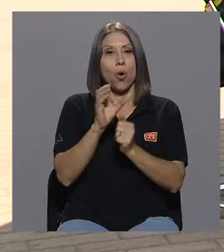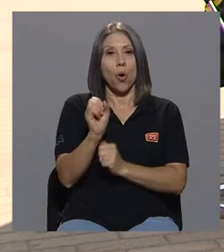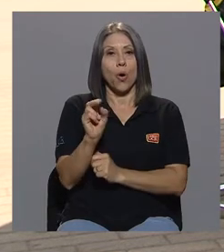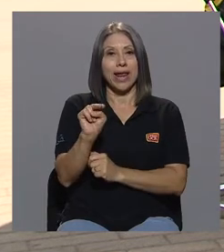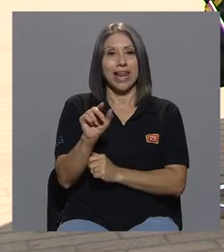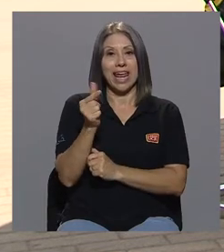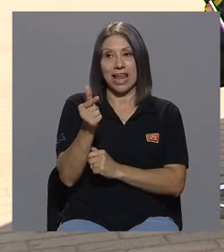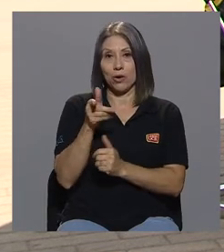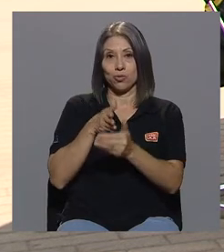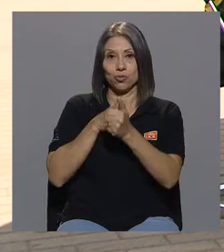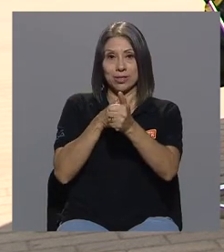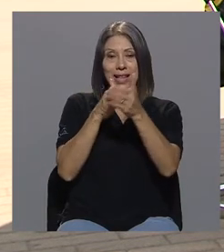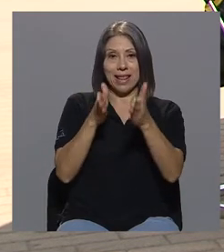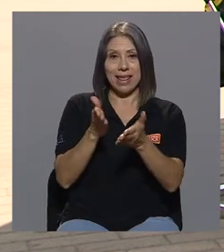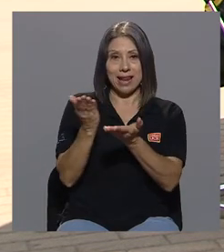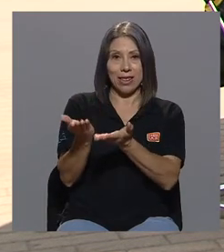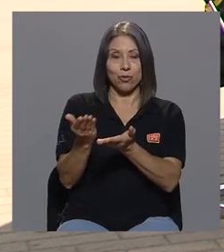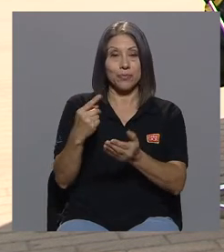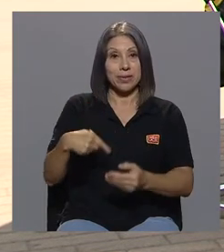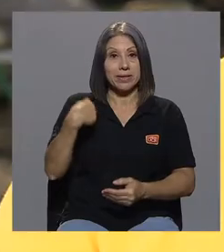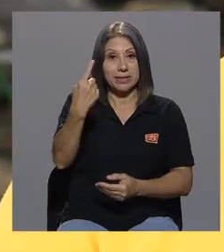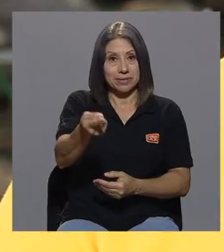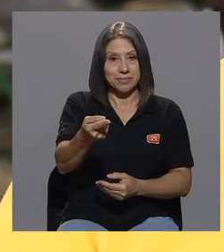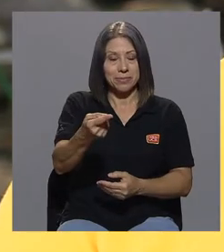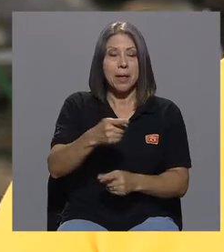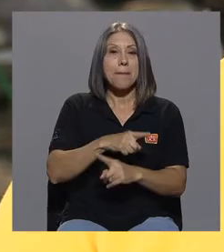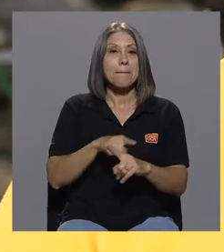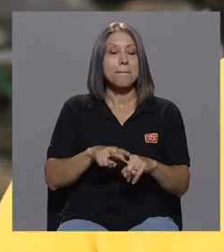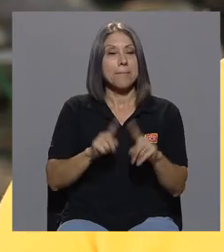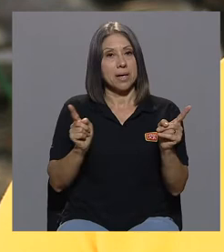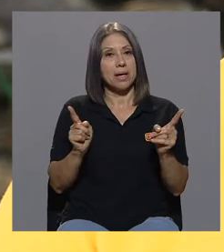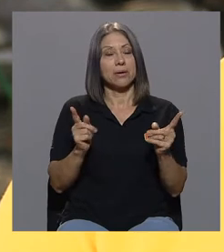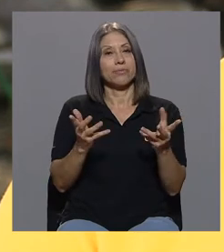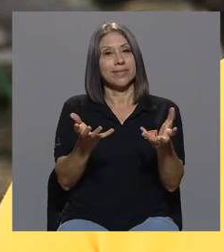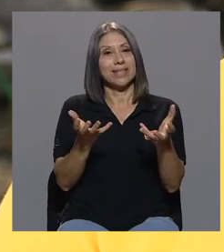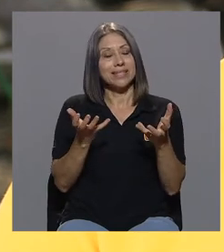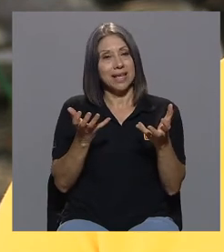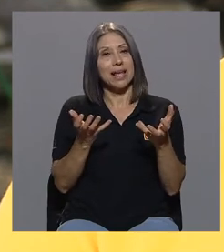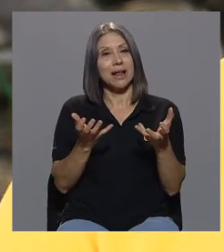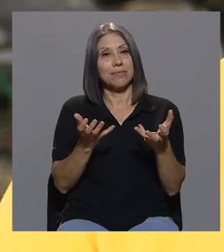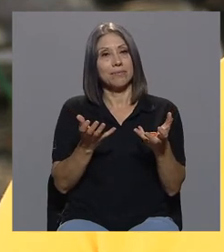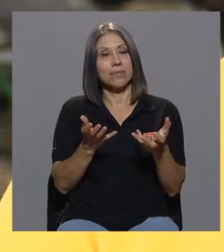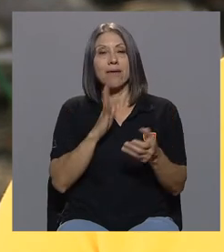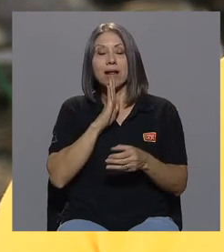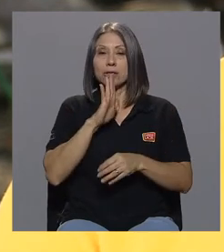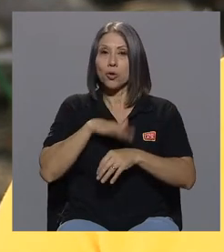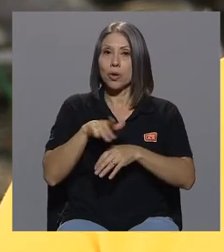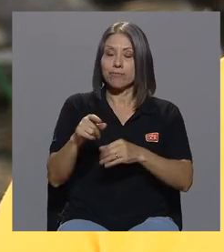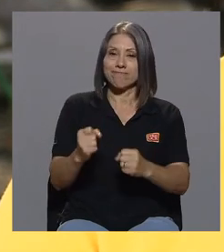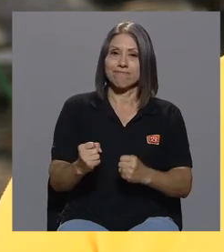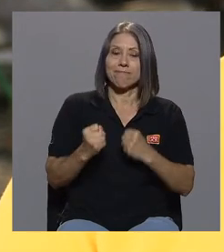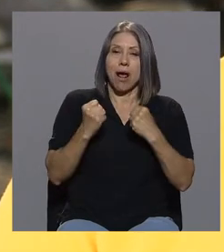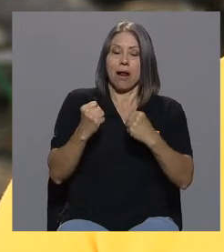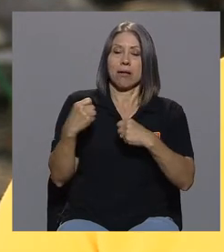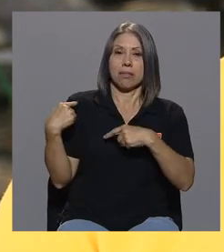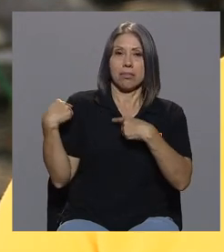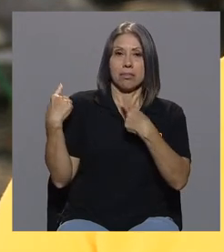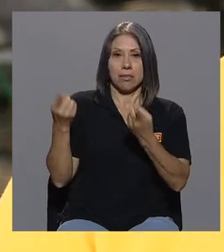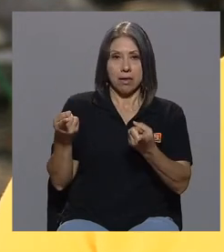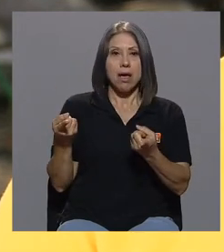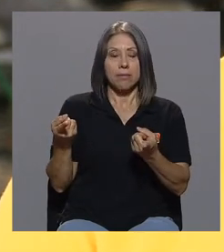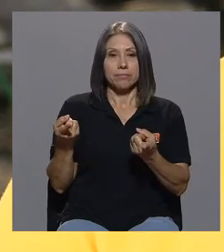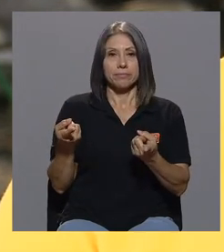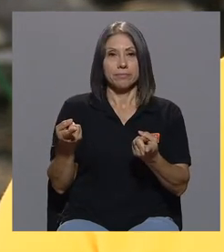usted en el siguiente bloque pero más allá de eso quisiera destacar esa gran valentía que usted ha venido teniendo desde